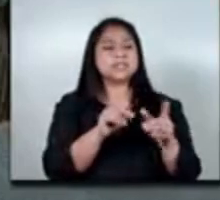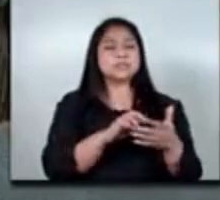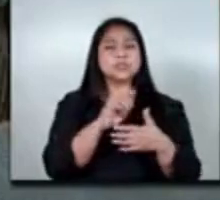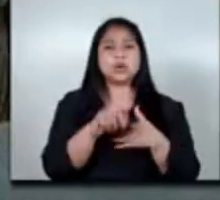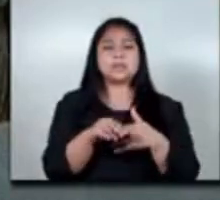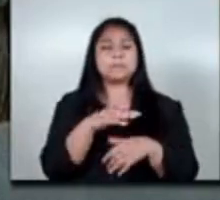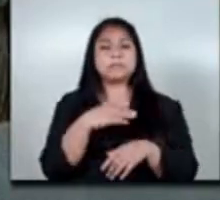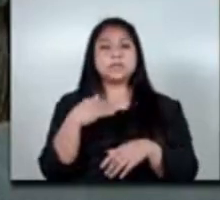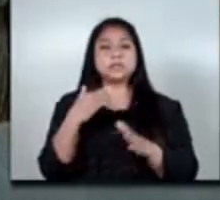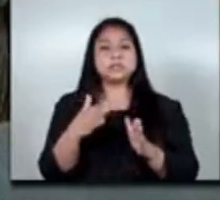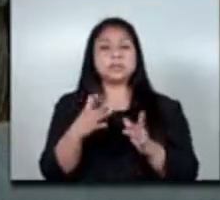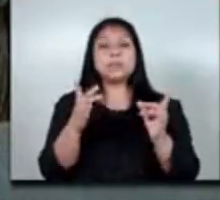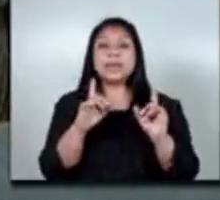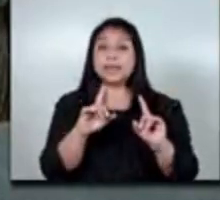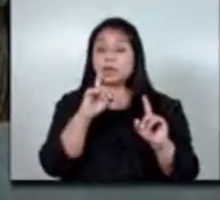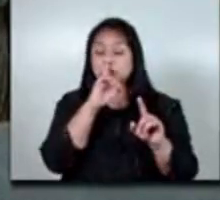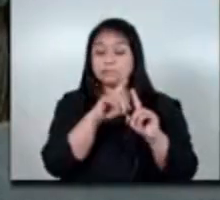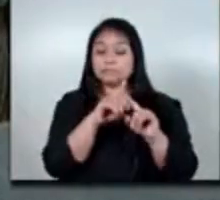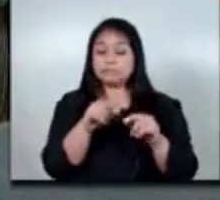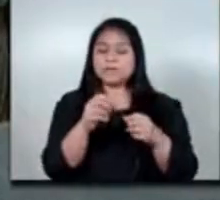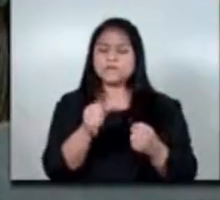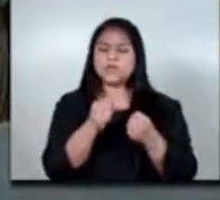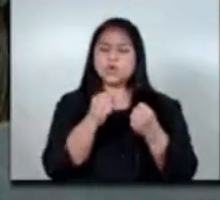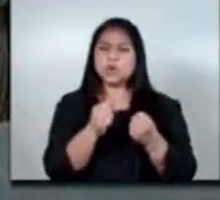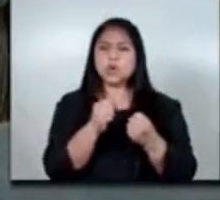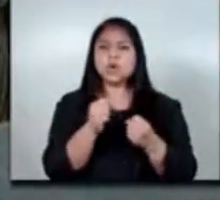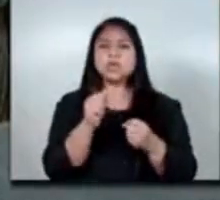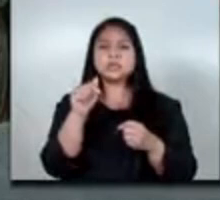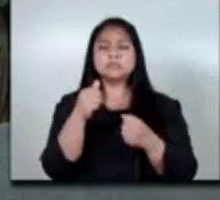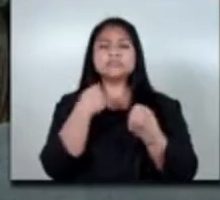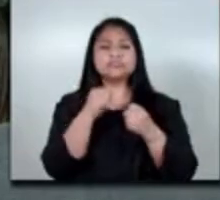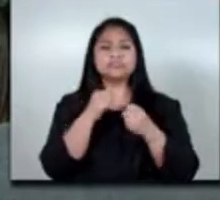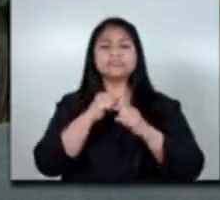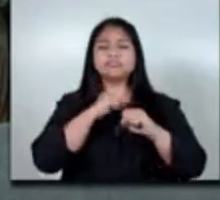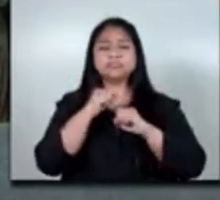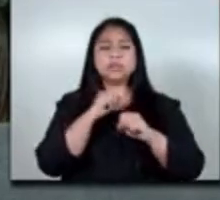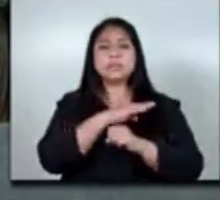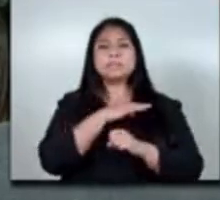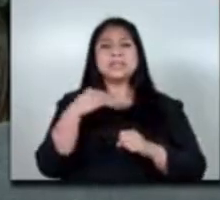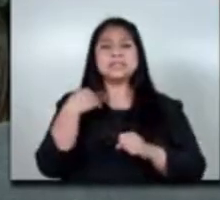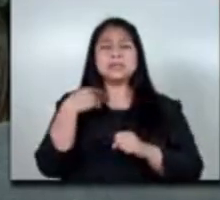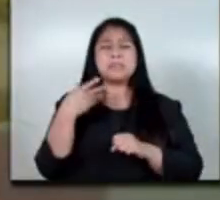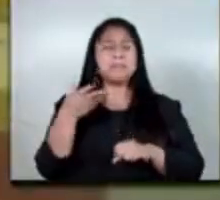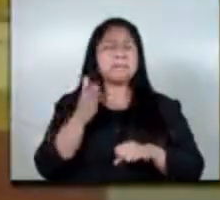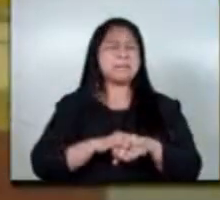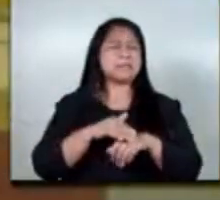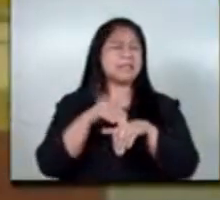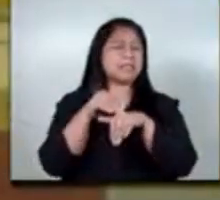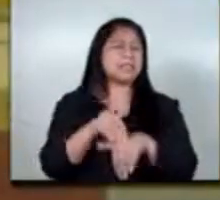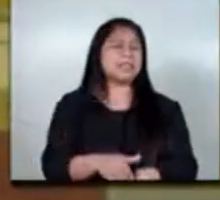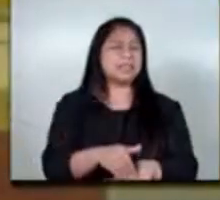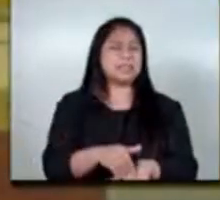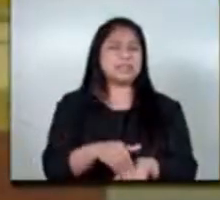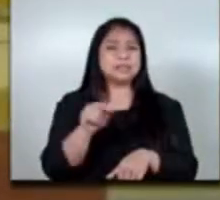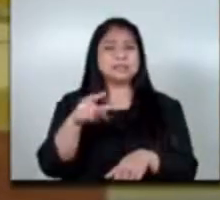ministerio pero también el fortalecimiento que le hemos hecho al ministerio más abandonado en la historia